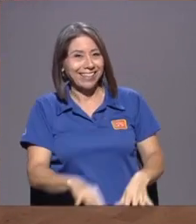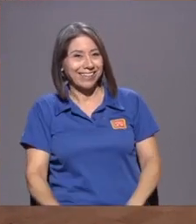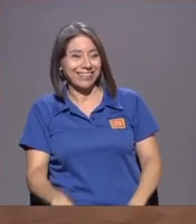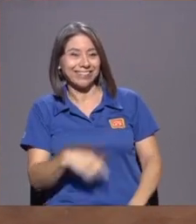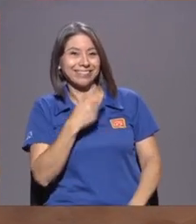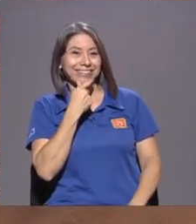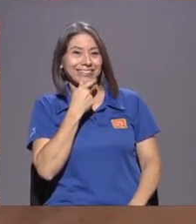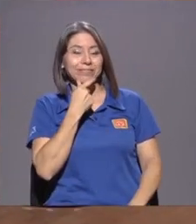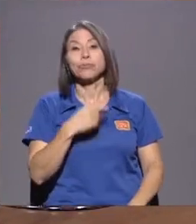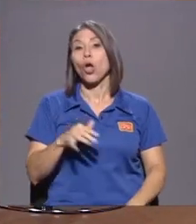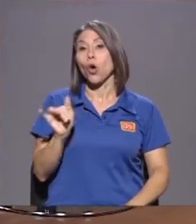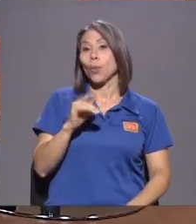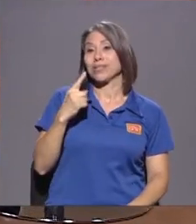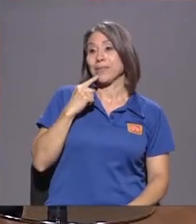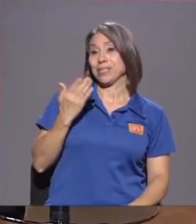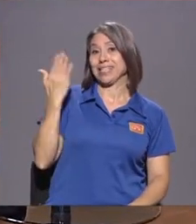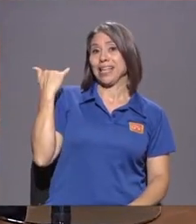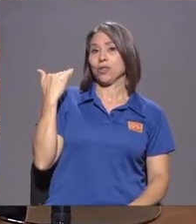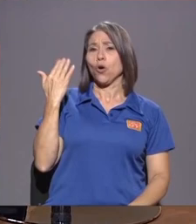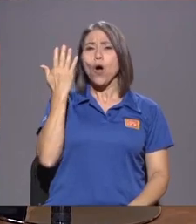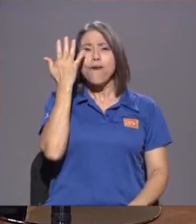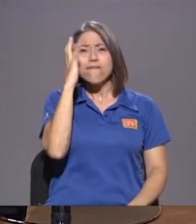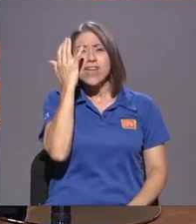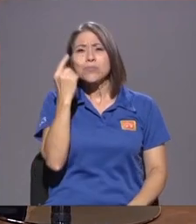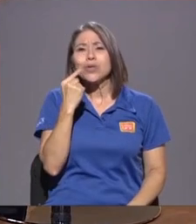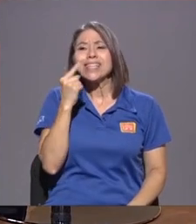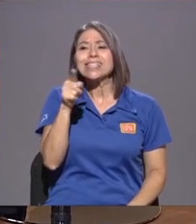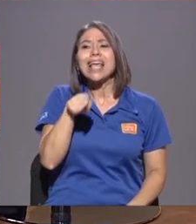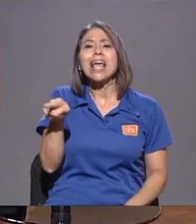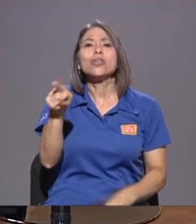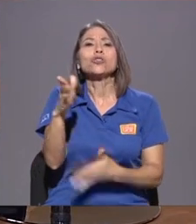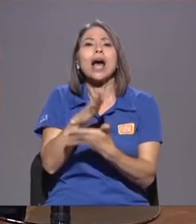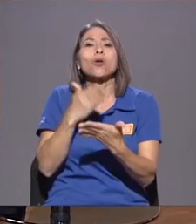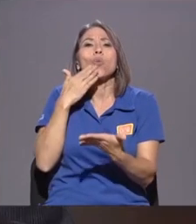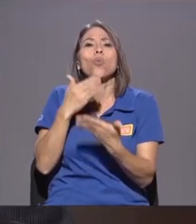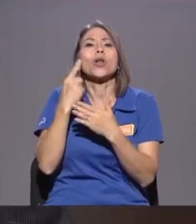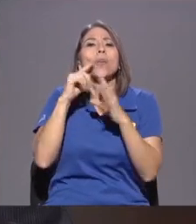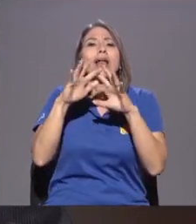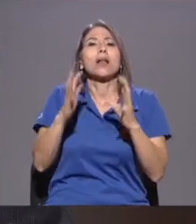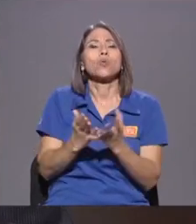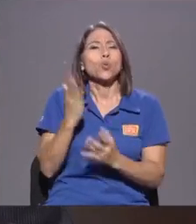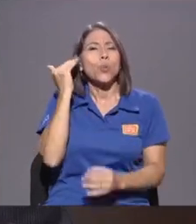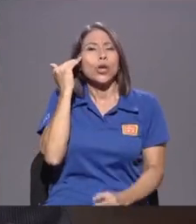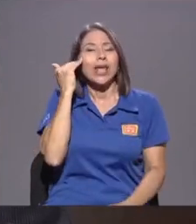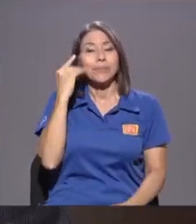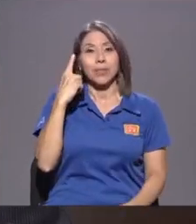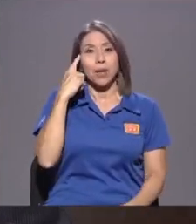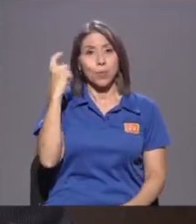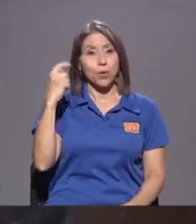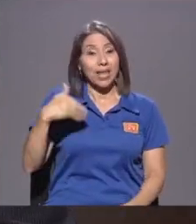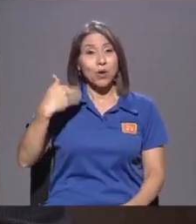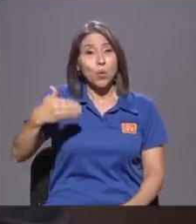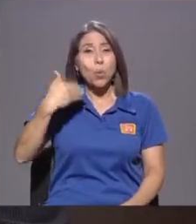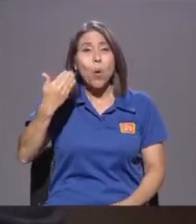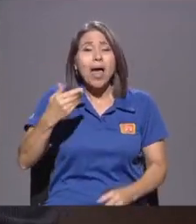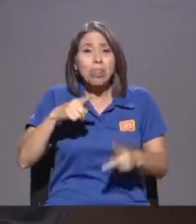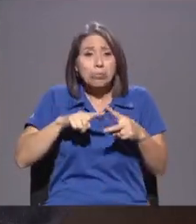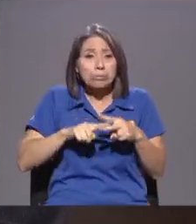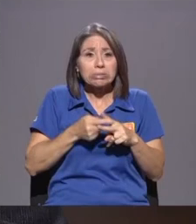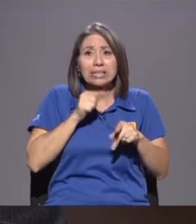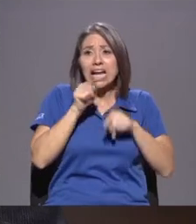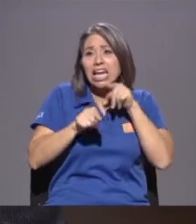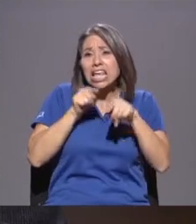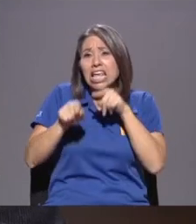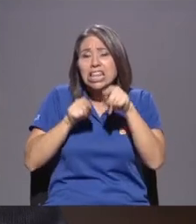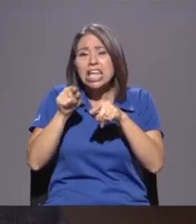¿Por qué Dice Facebook Que Ellos Están Haciendo Algo Bueno Para El Mundo Porque Cuando Se Señalan Todas Estas Críticas En Términos A